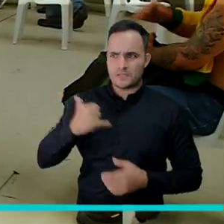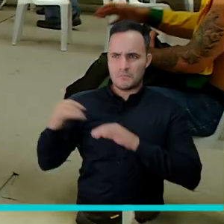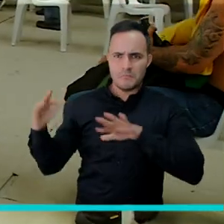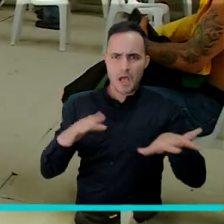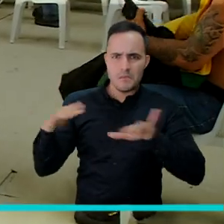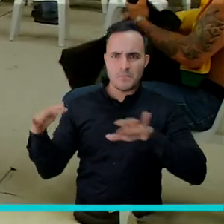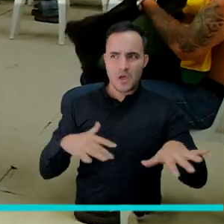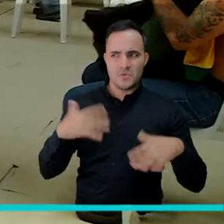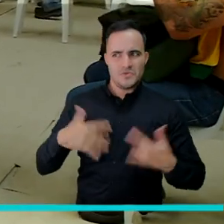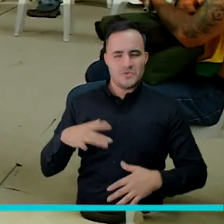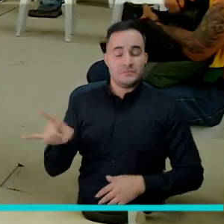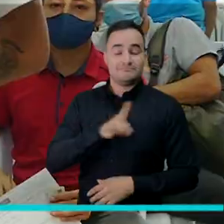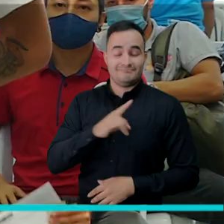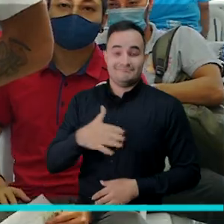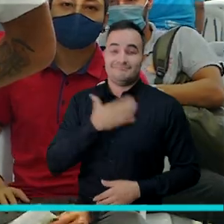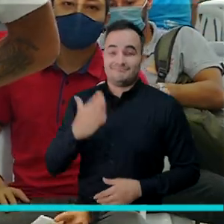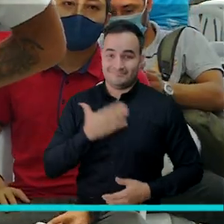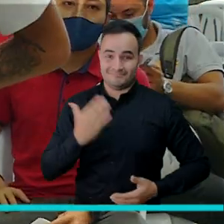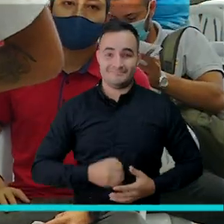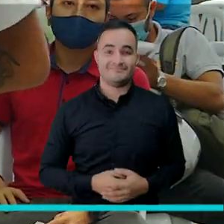dándole duro a este tema.